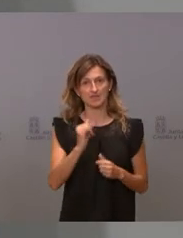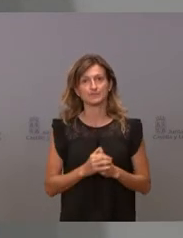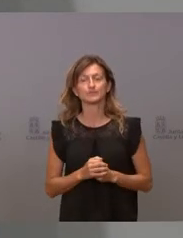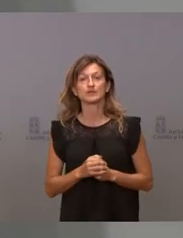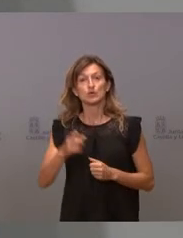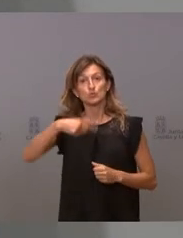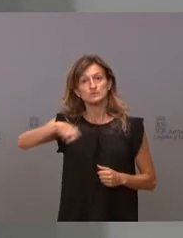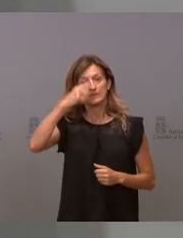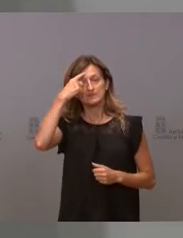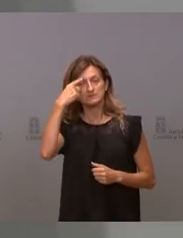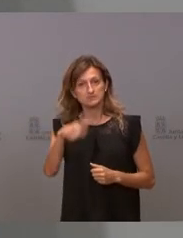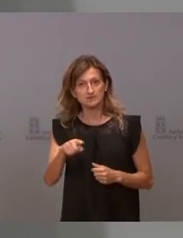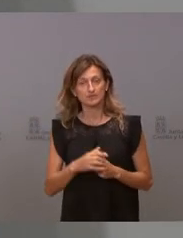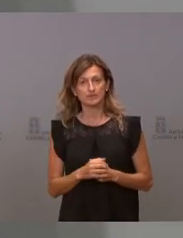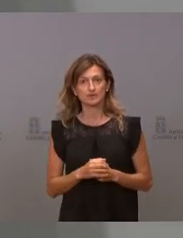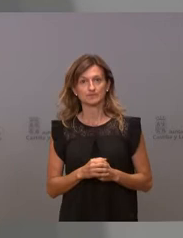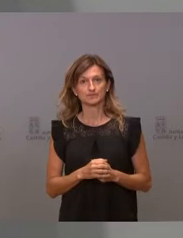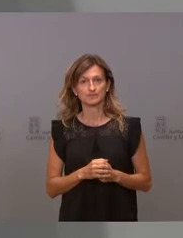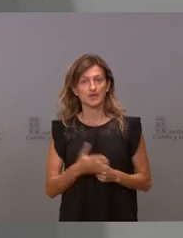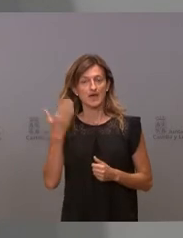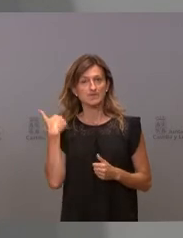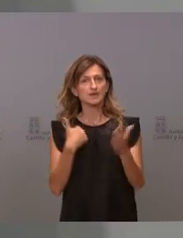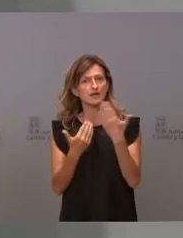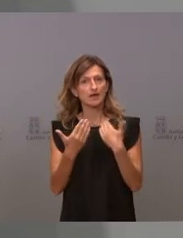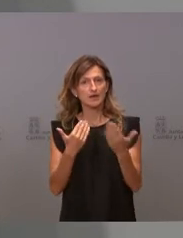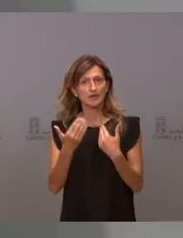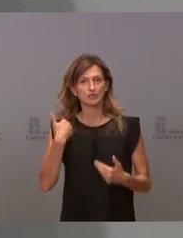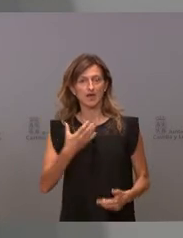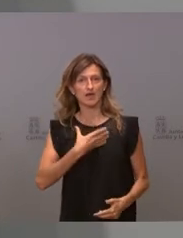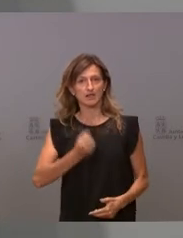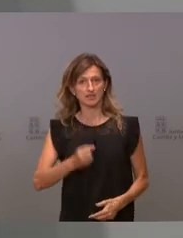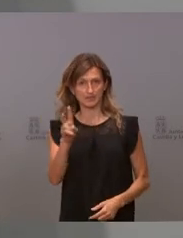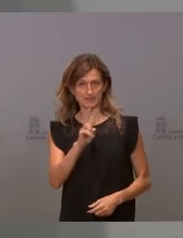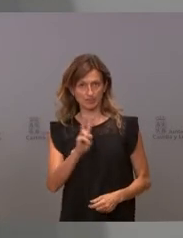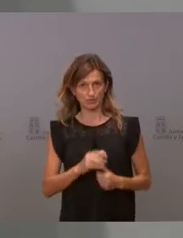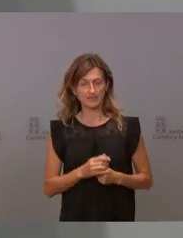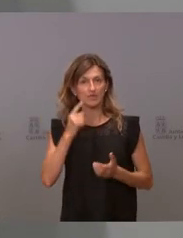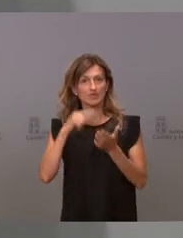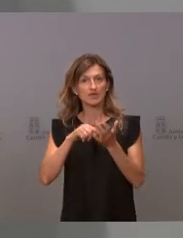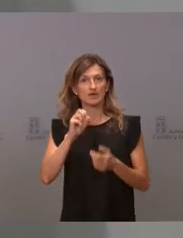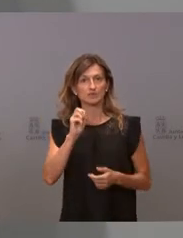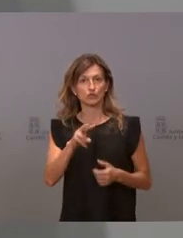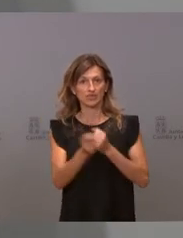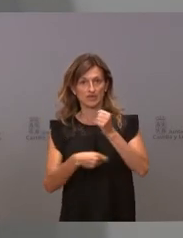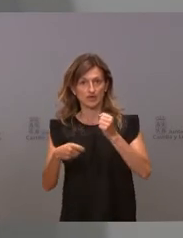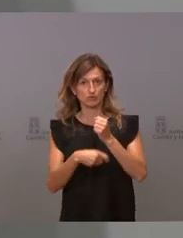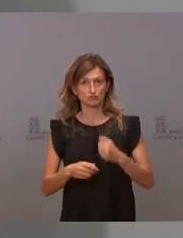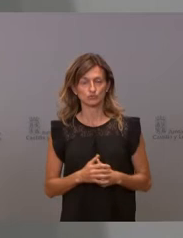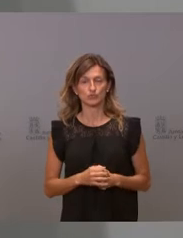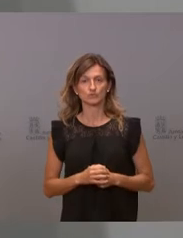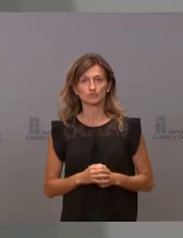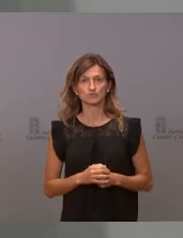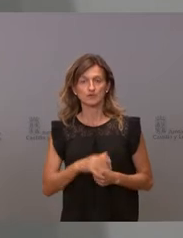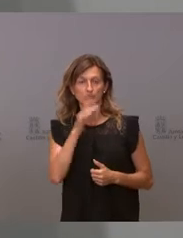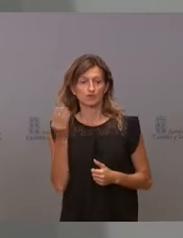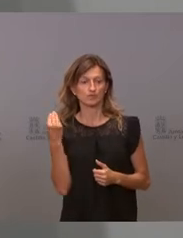había una cierta confusión ayer. Yo mantuve una conversación con el alcalde de Valladolid el día 12 de agosto, que me